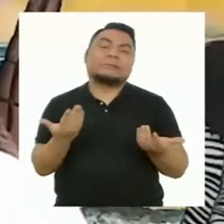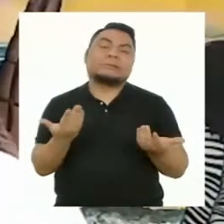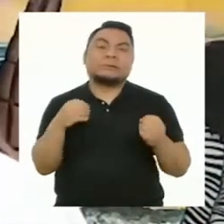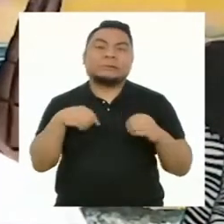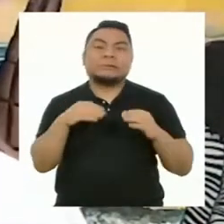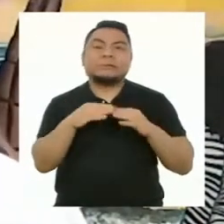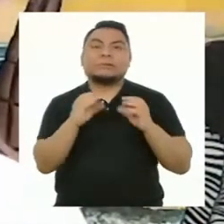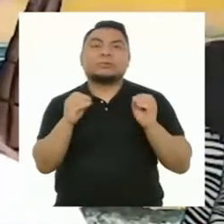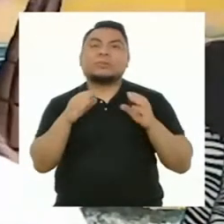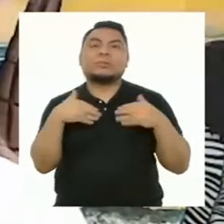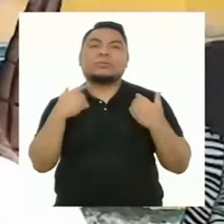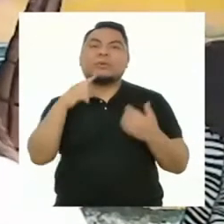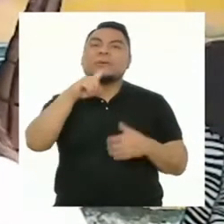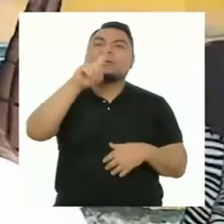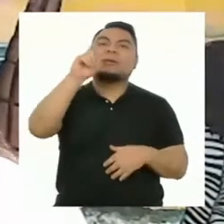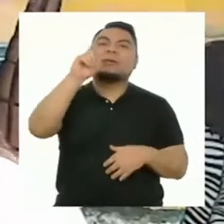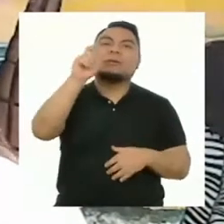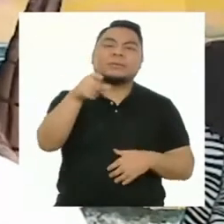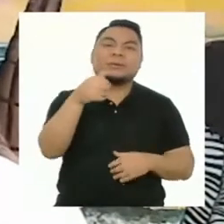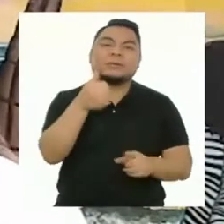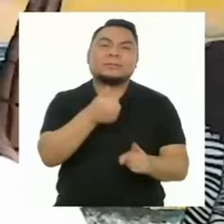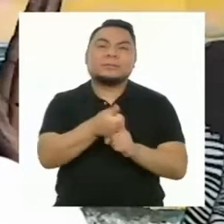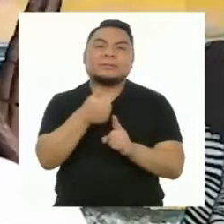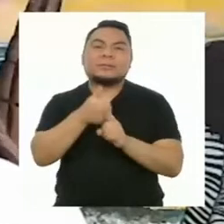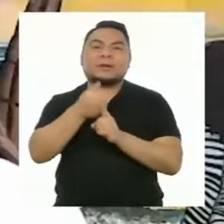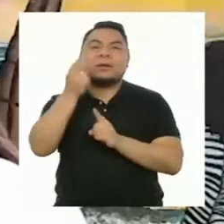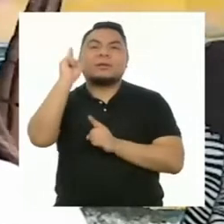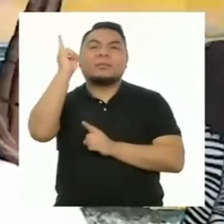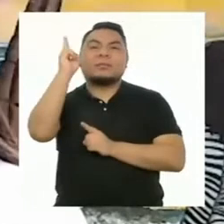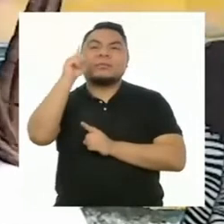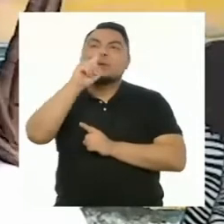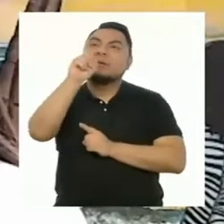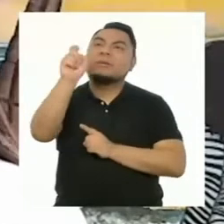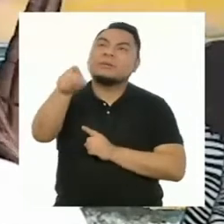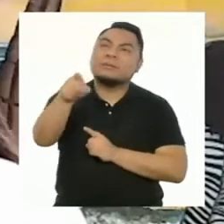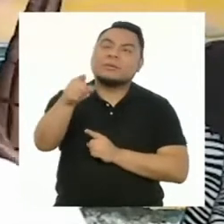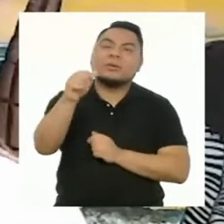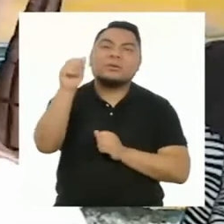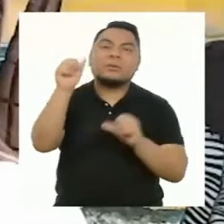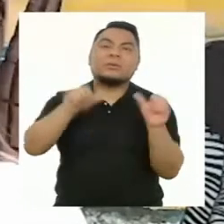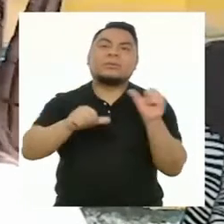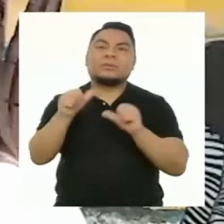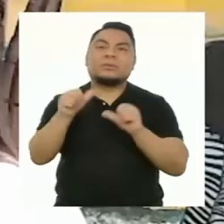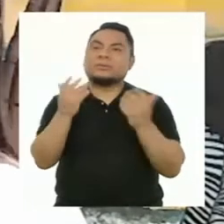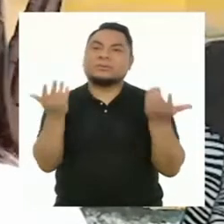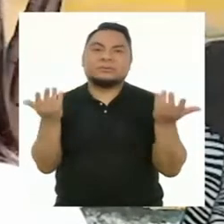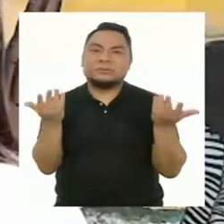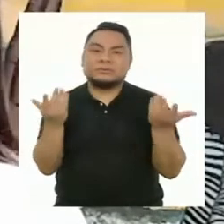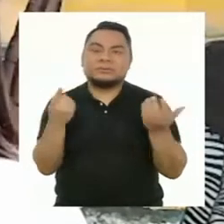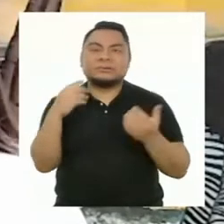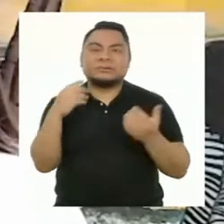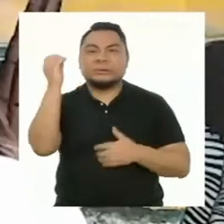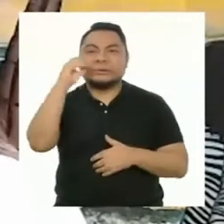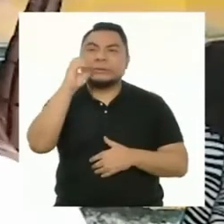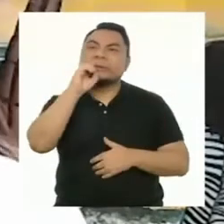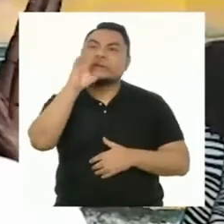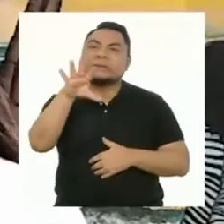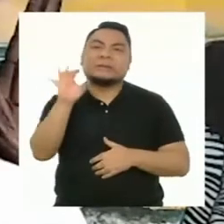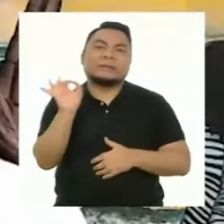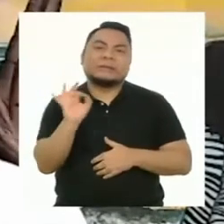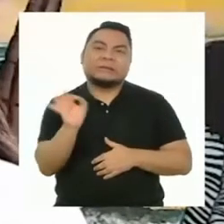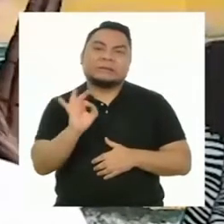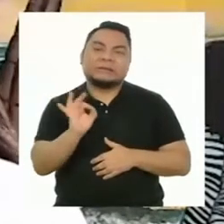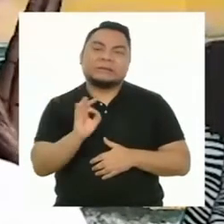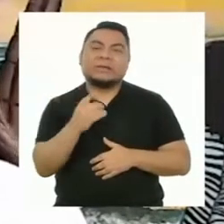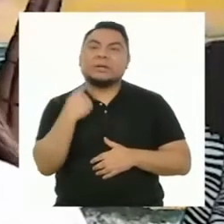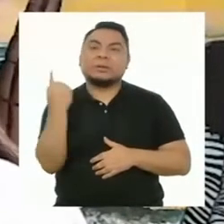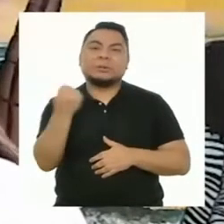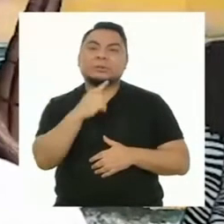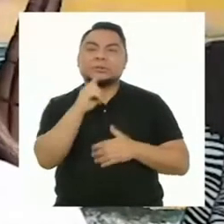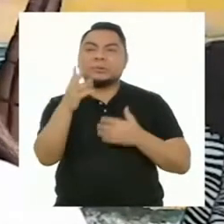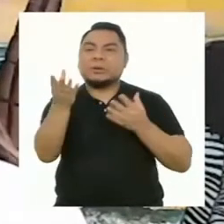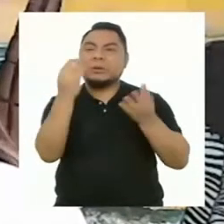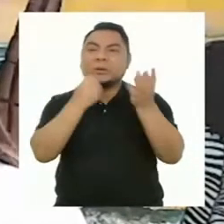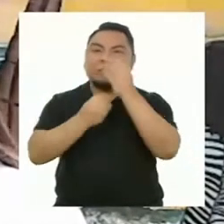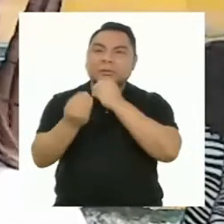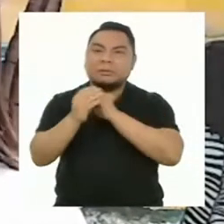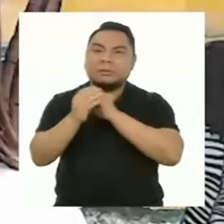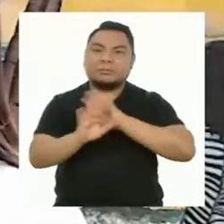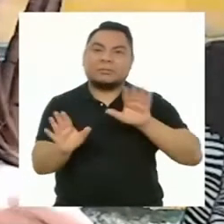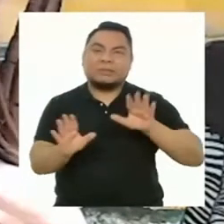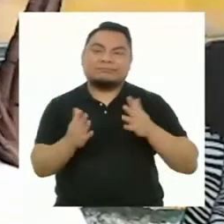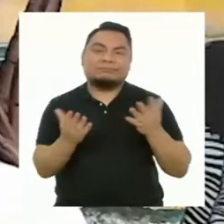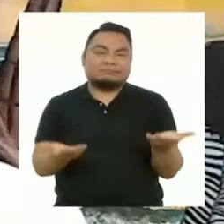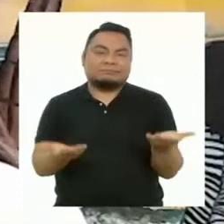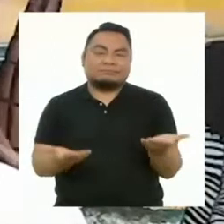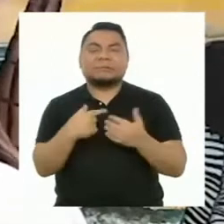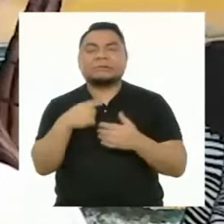que no podíamos preguntarle mutuamente al profesor o poder hacer nuestras dudas, nuestras opiniones, ya que ahora todo se hace por el